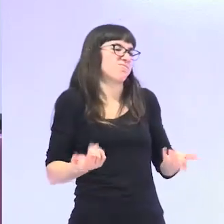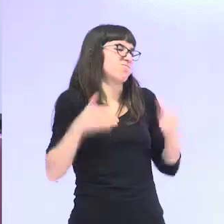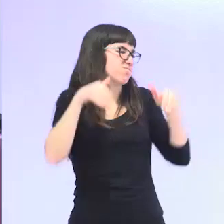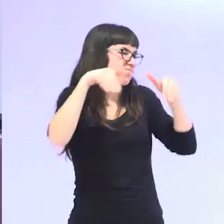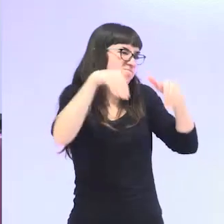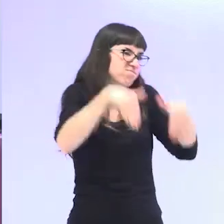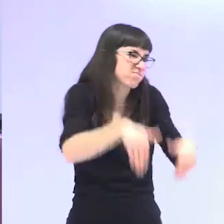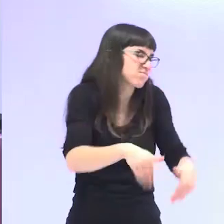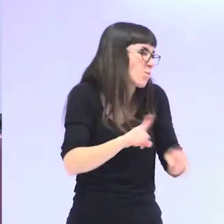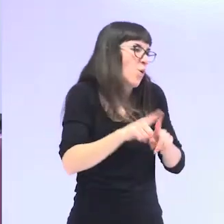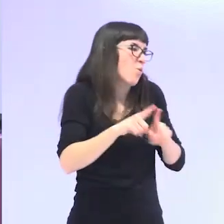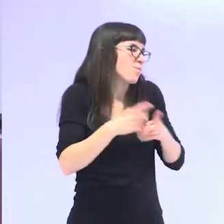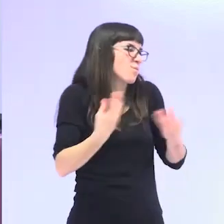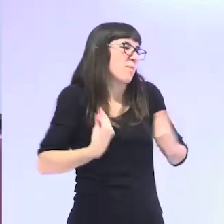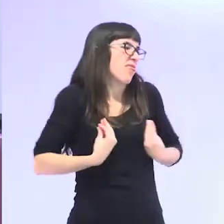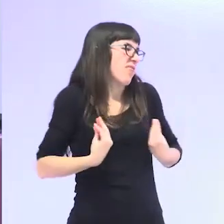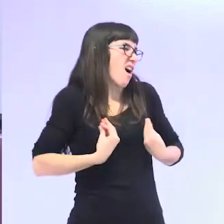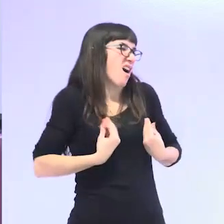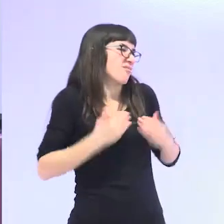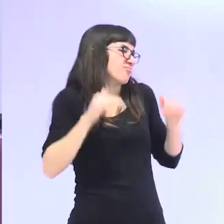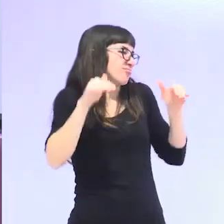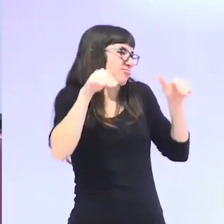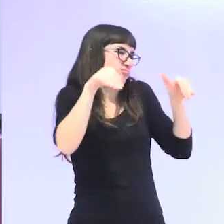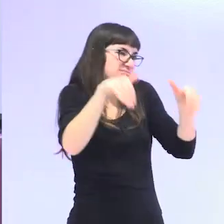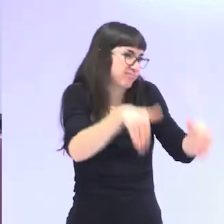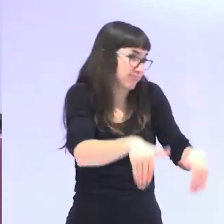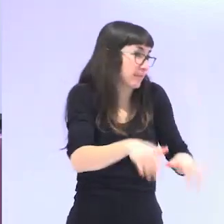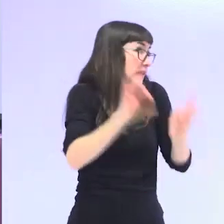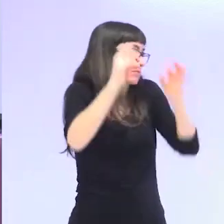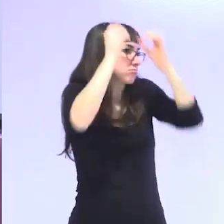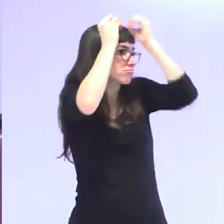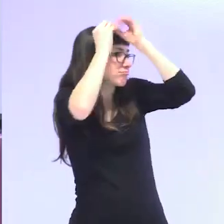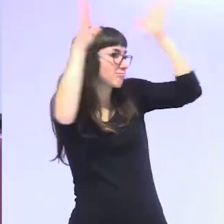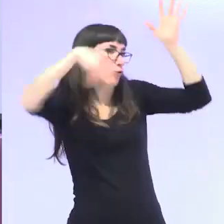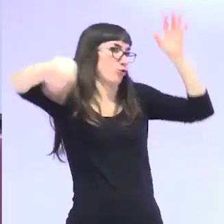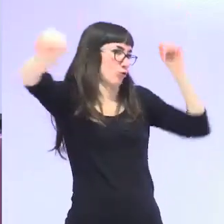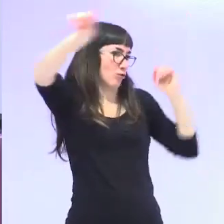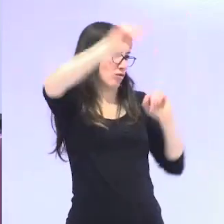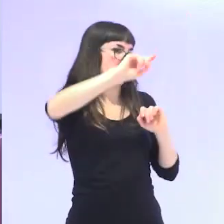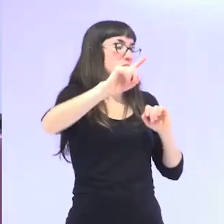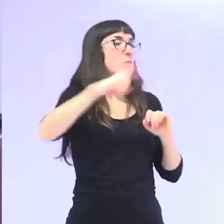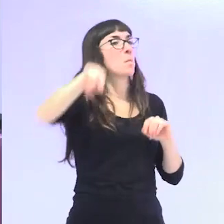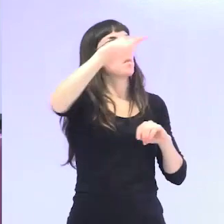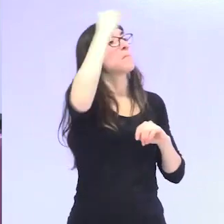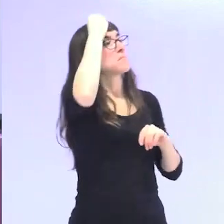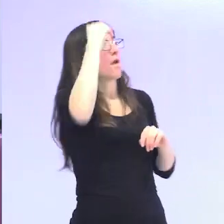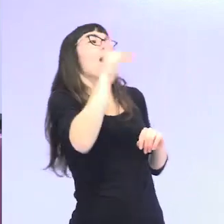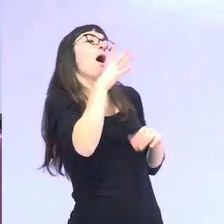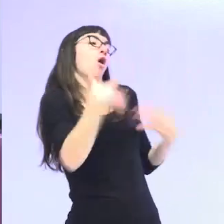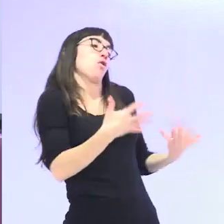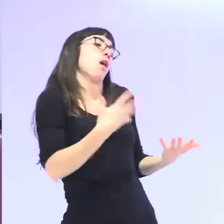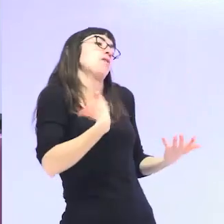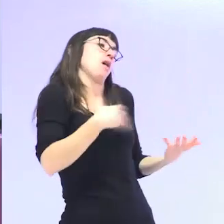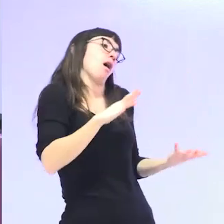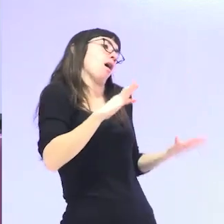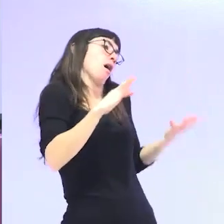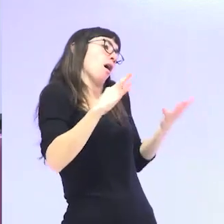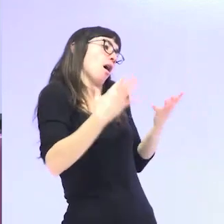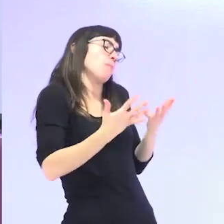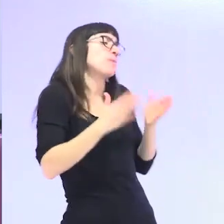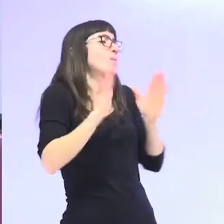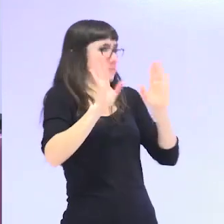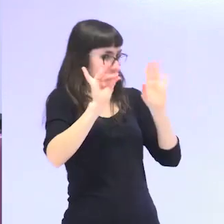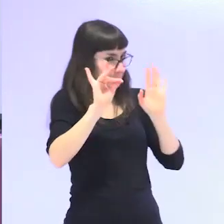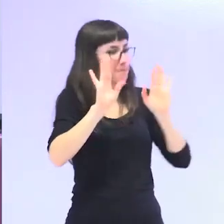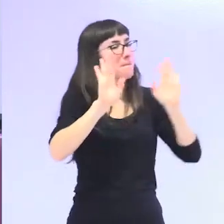diréis bueno pero las cosas están cambiando sí claro las cosas están cambiando pero todavía a día de hoy se sigue teniendo